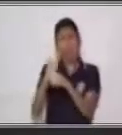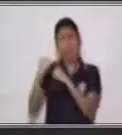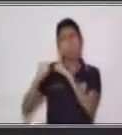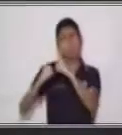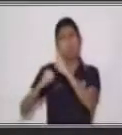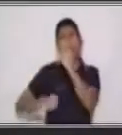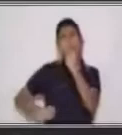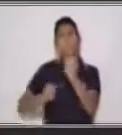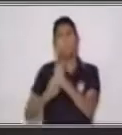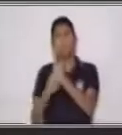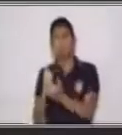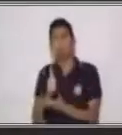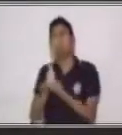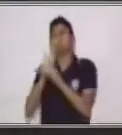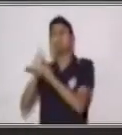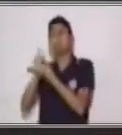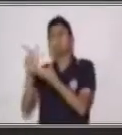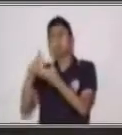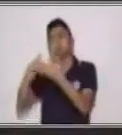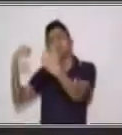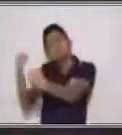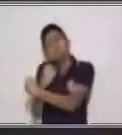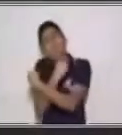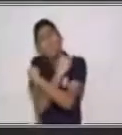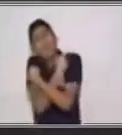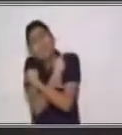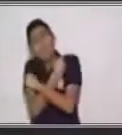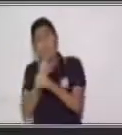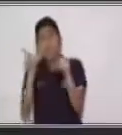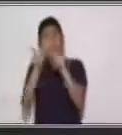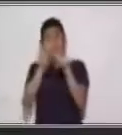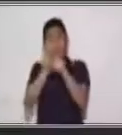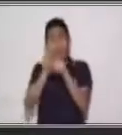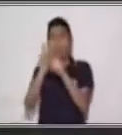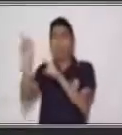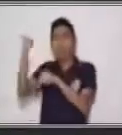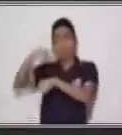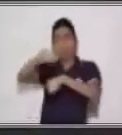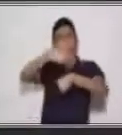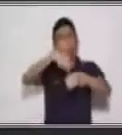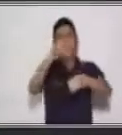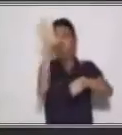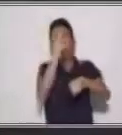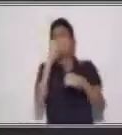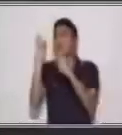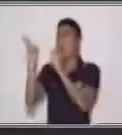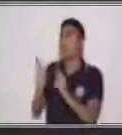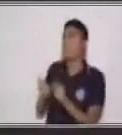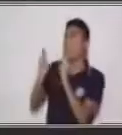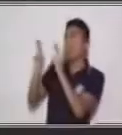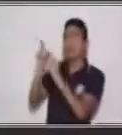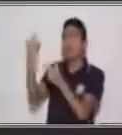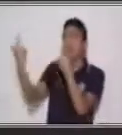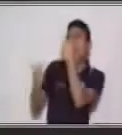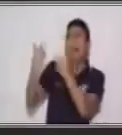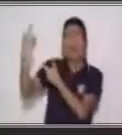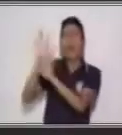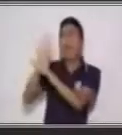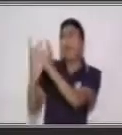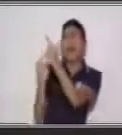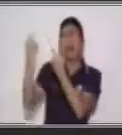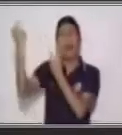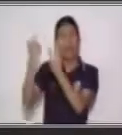lo cuido, lo abrazo y también platico con él. Y también lo hago reír.